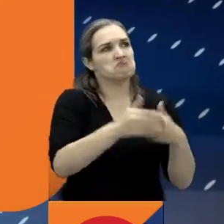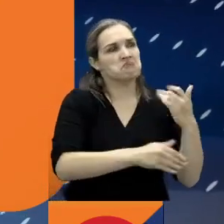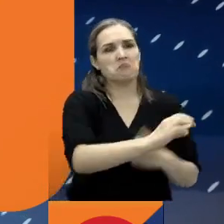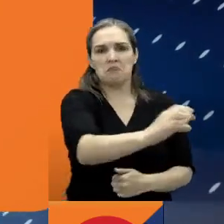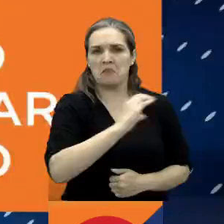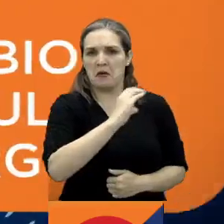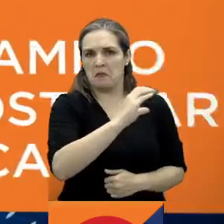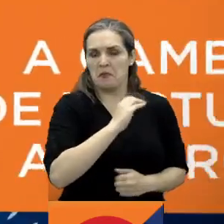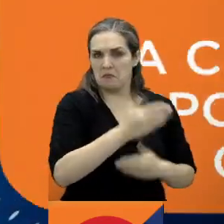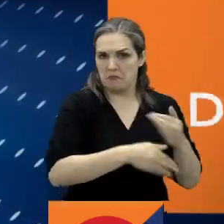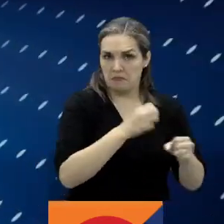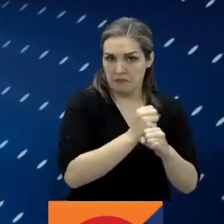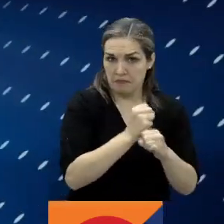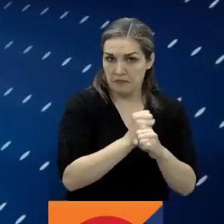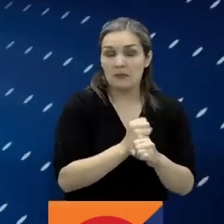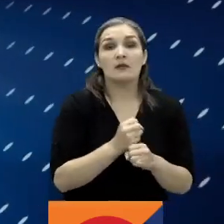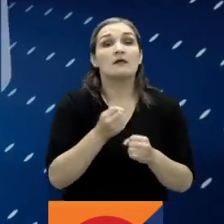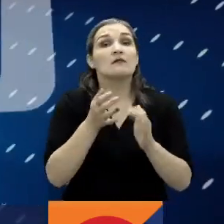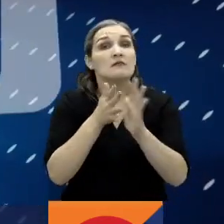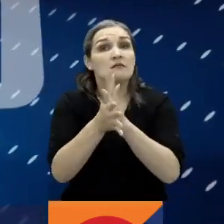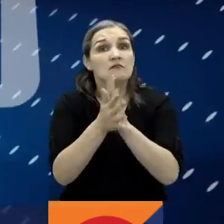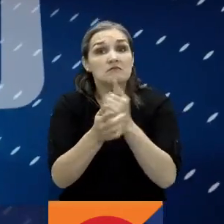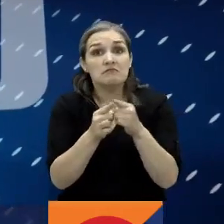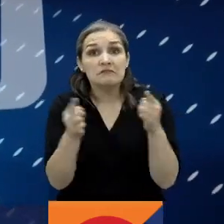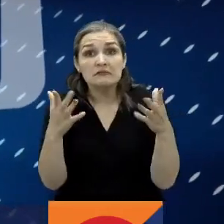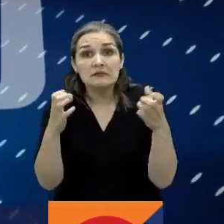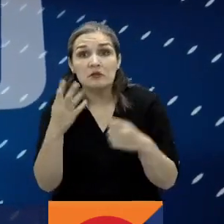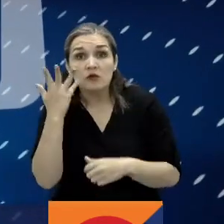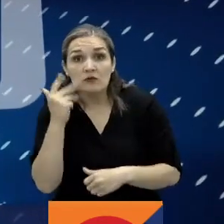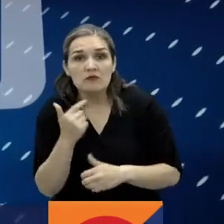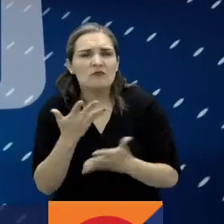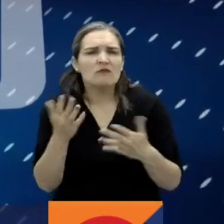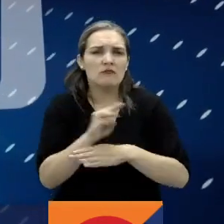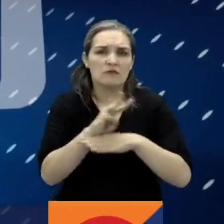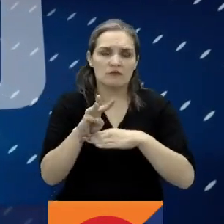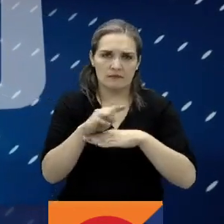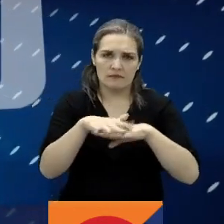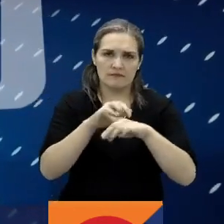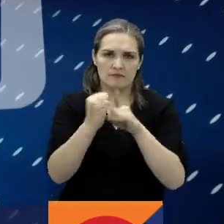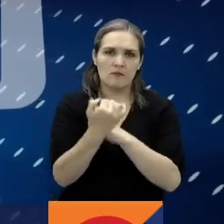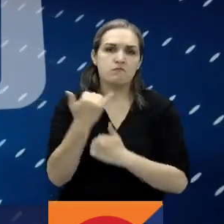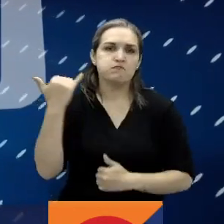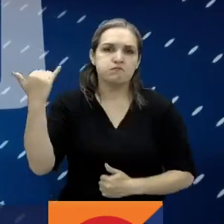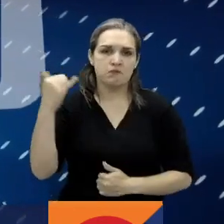Y muy importante, recuerden que si quieren seguir informados 24-7, nos encuentran en todas nuestras redes sociales como en TVC Noticias.